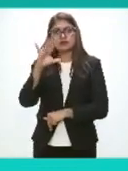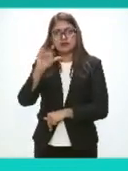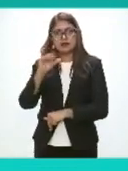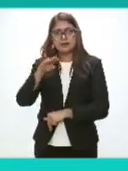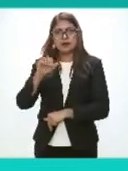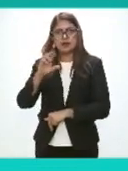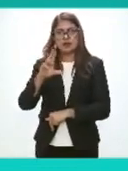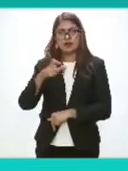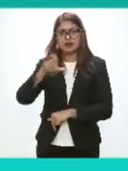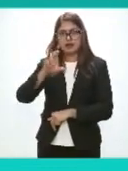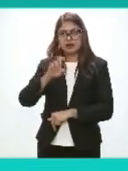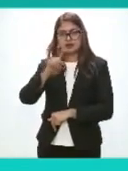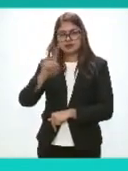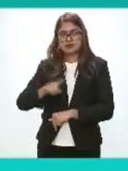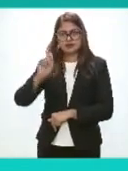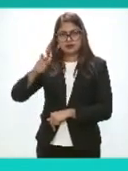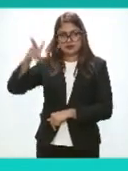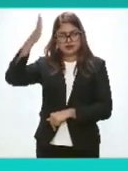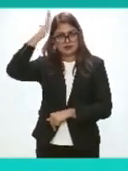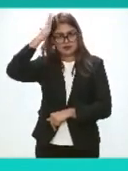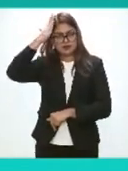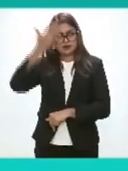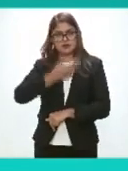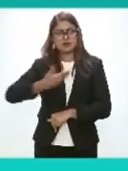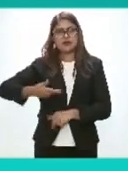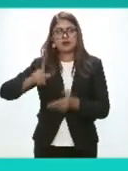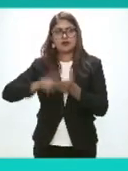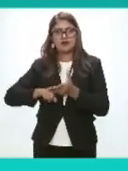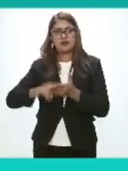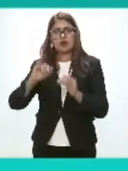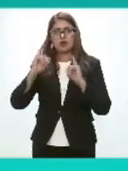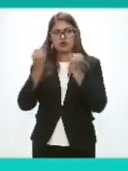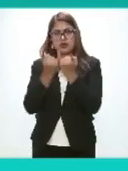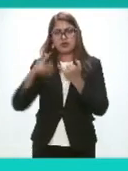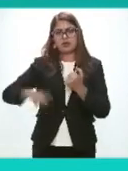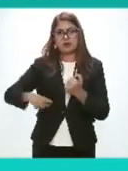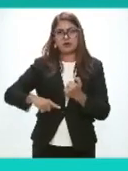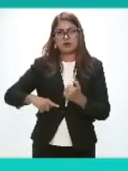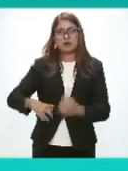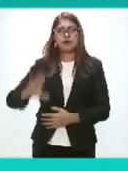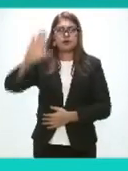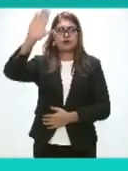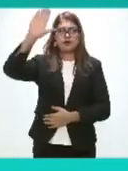Presidenta De la Junta de Gobierno Del INEG Presente Presente